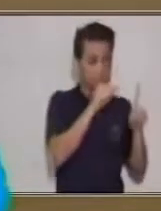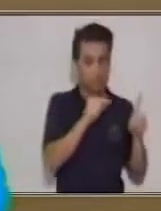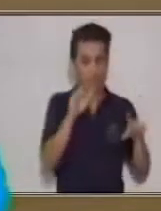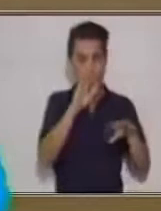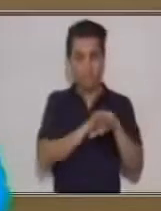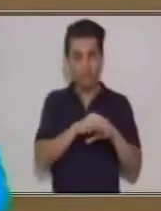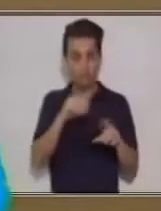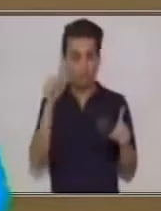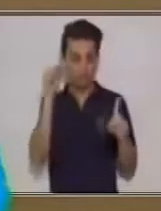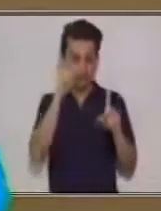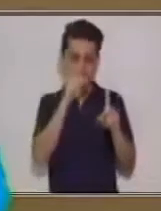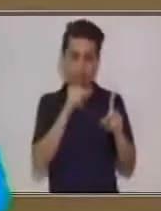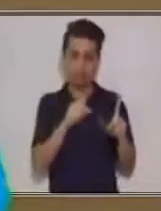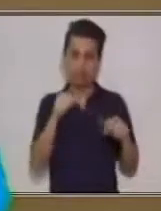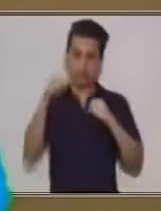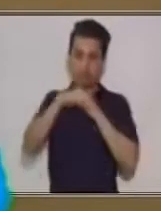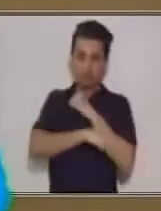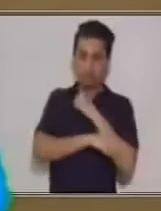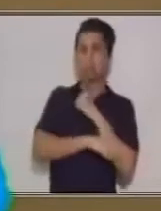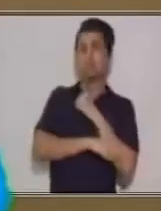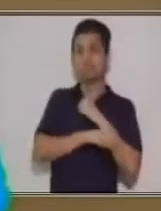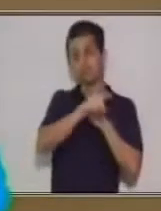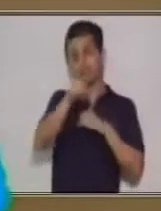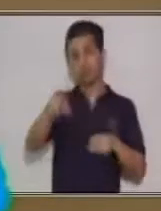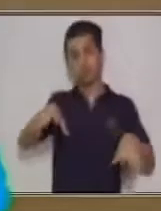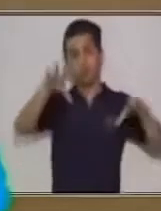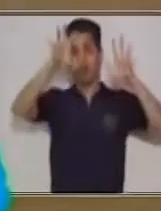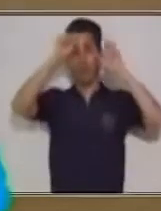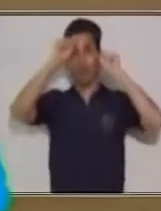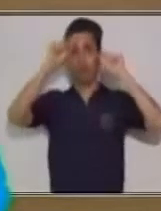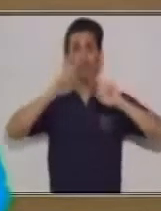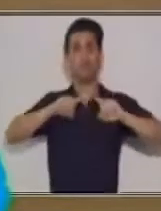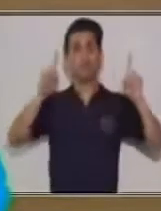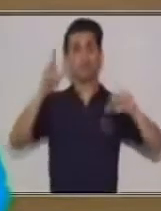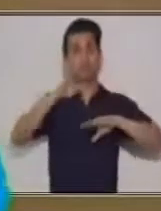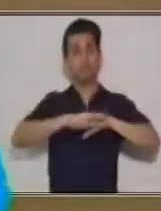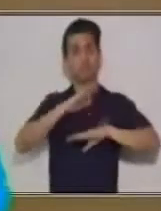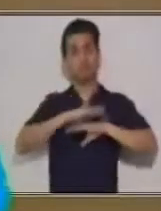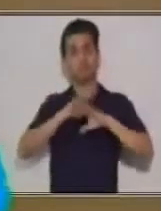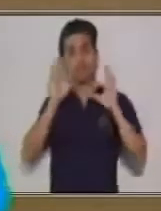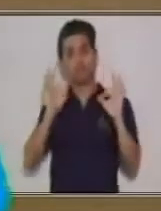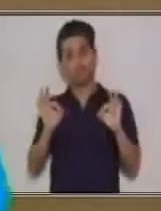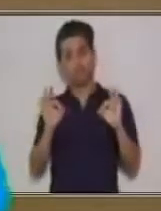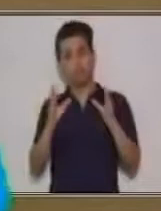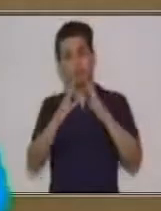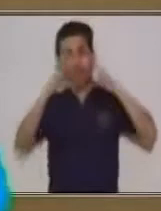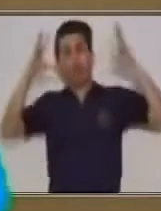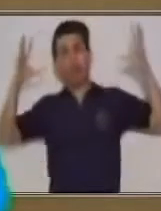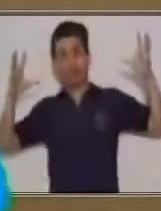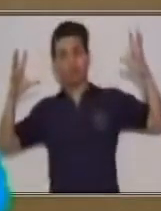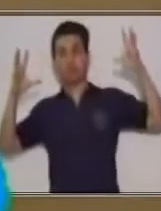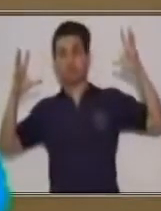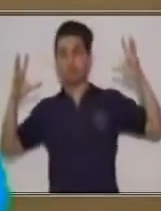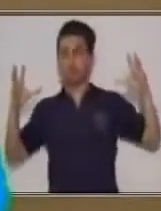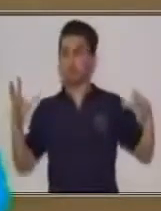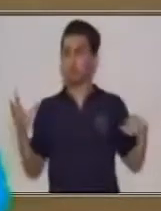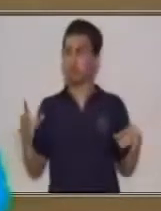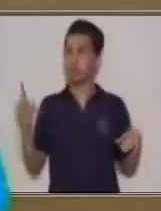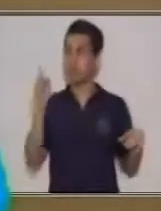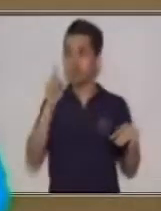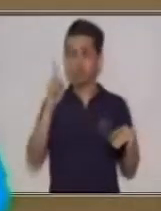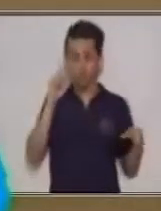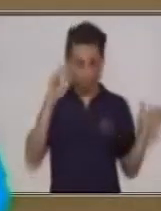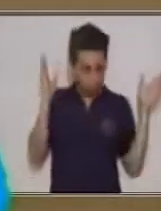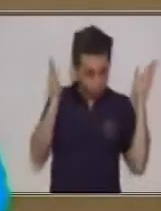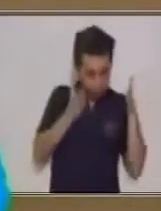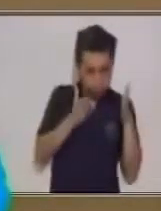Acá estoy colocando más para que usted tenga un acervo cultural y un conocimiento general aún más grande. No requiere de mayor